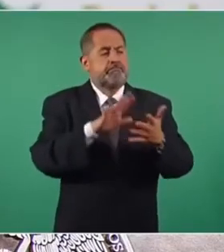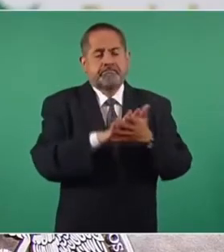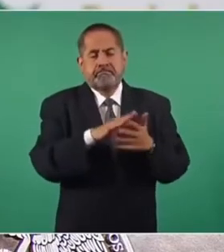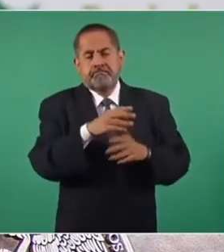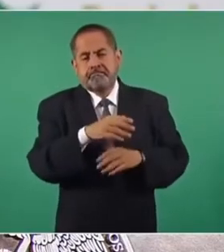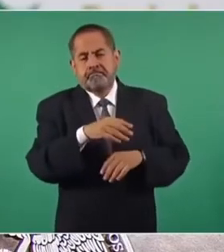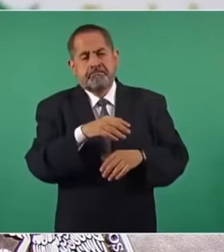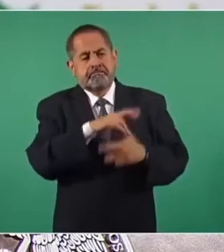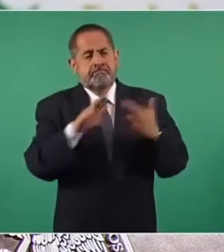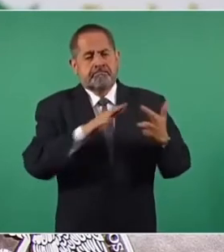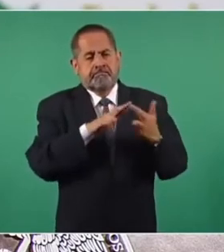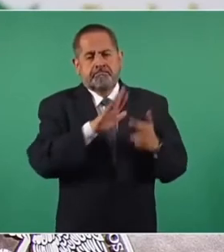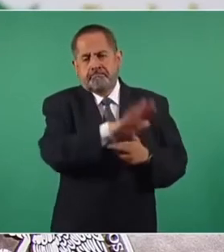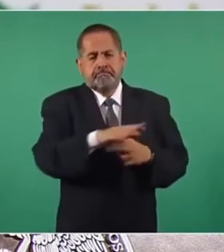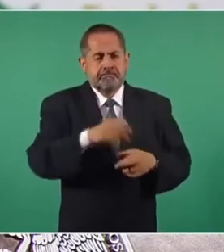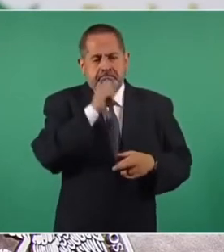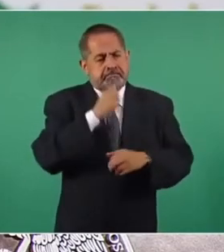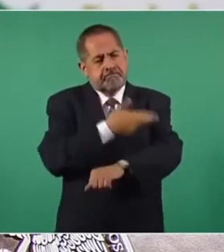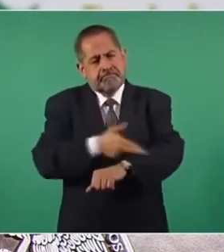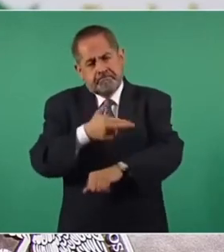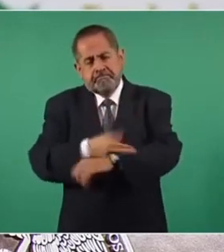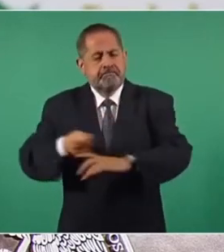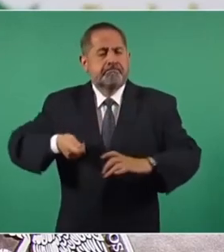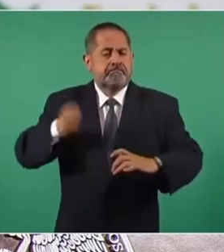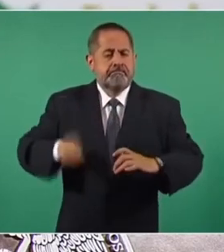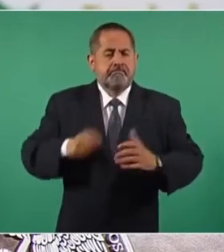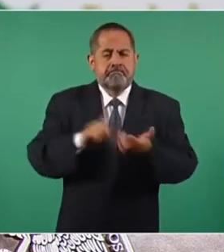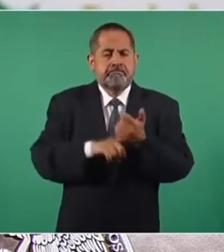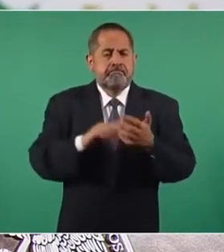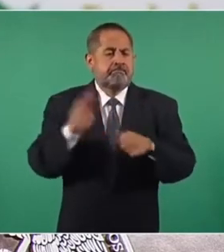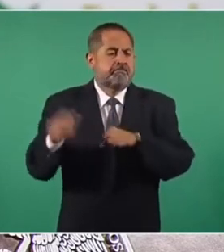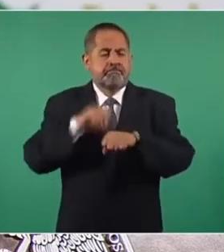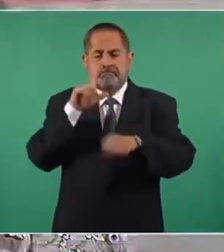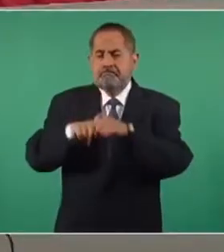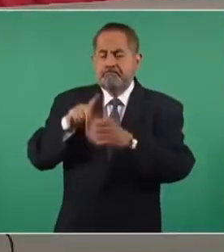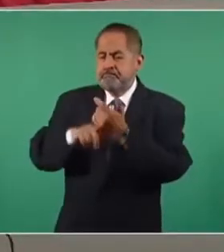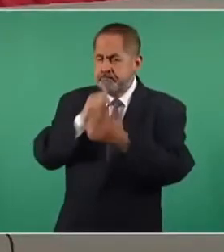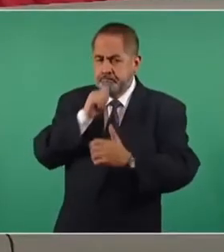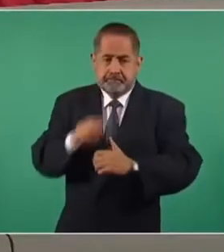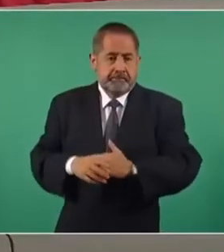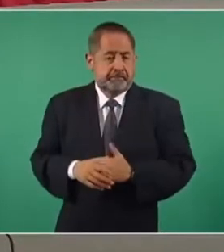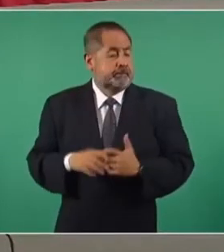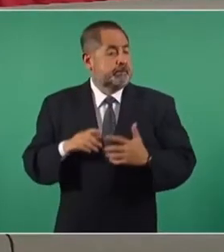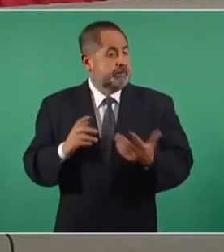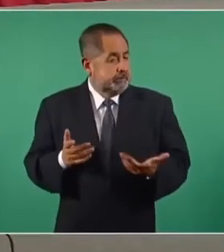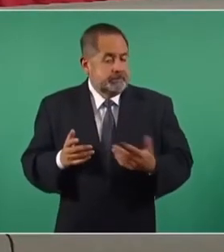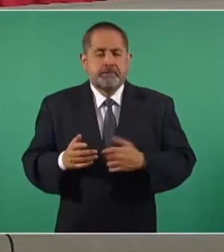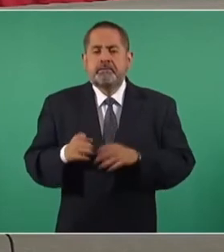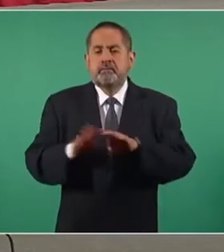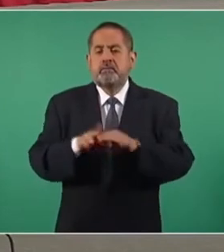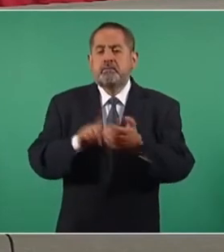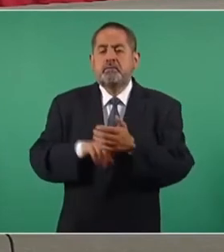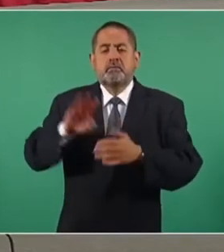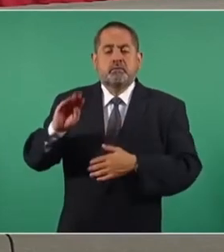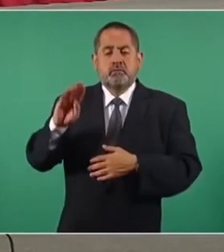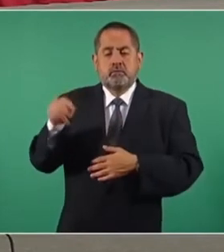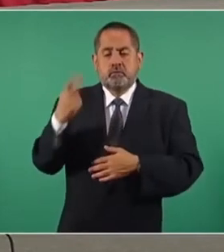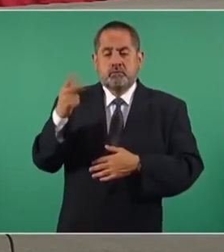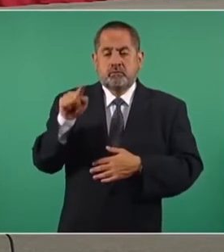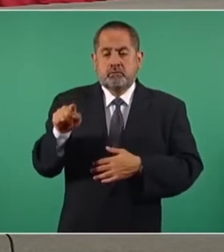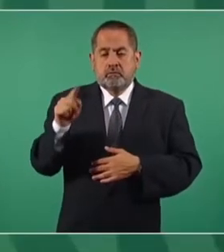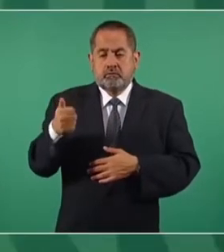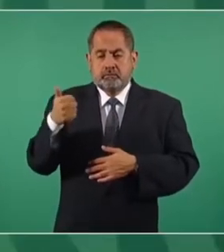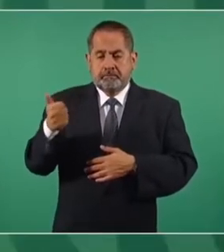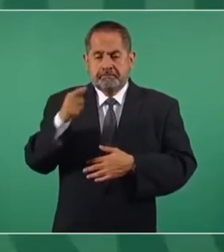a proceso o cumpliendo sentencia por delitos del fuero común. Esto significa también que el 92.6